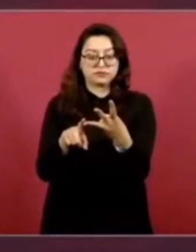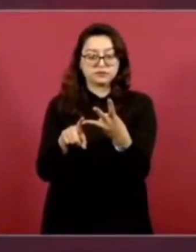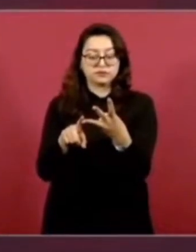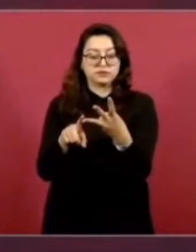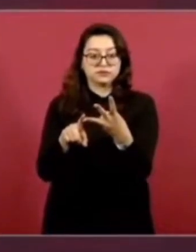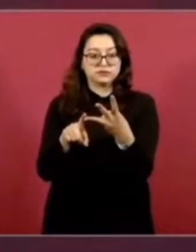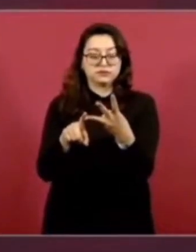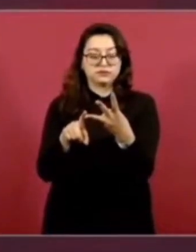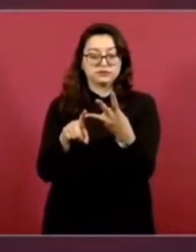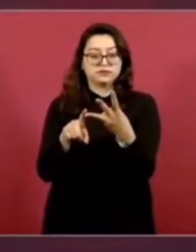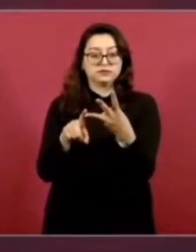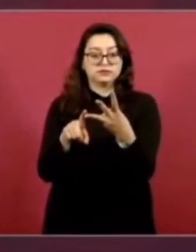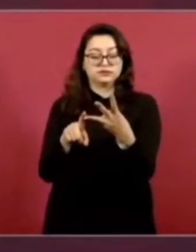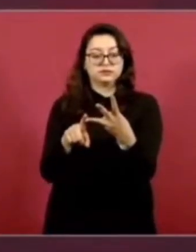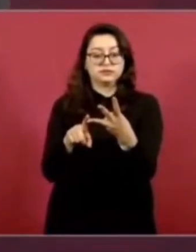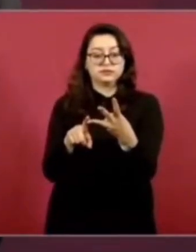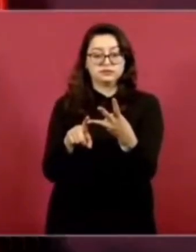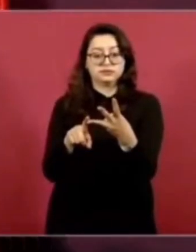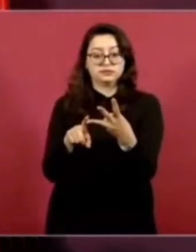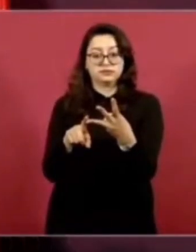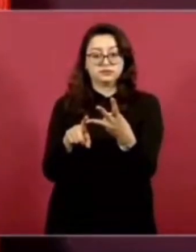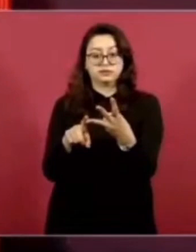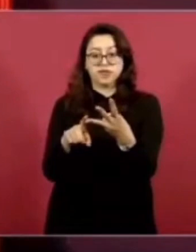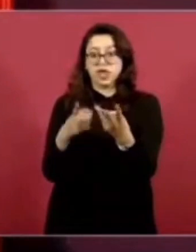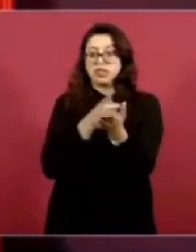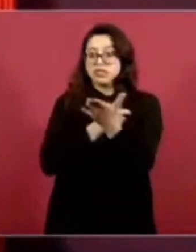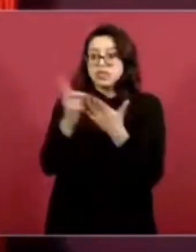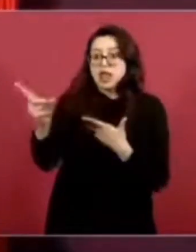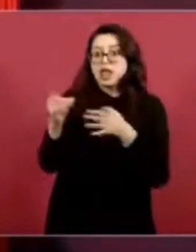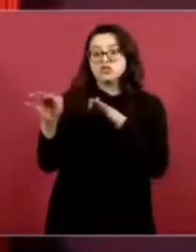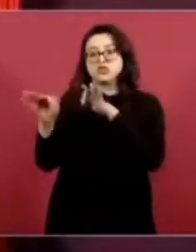quitar todas las prestaciones